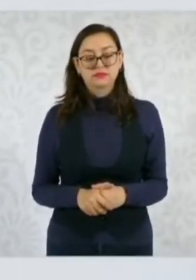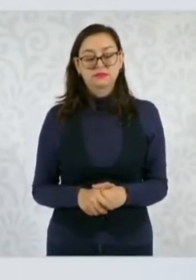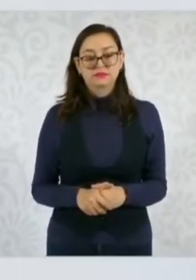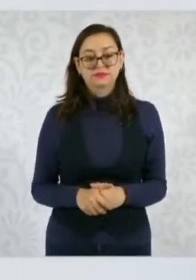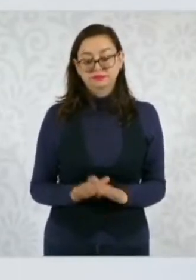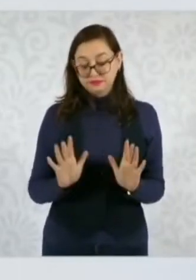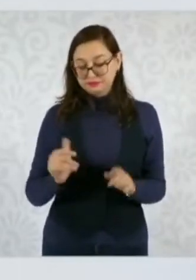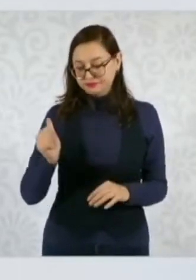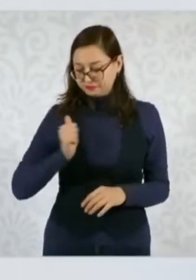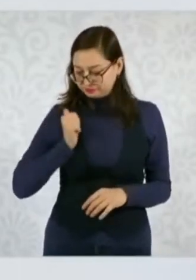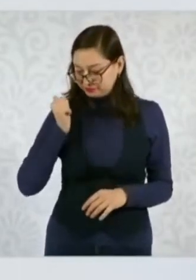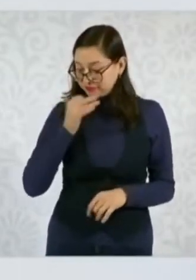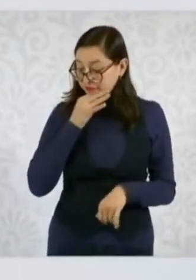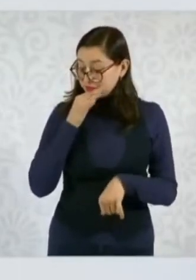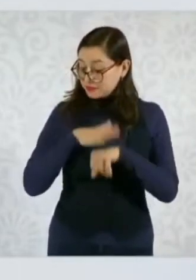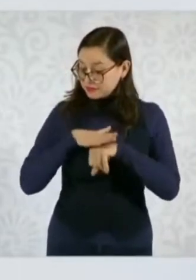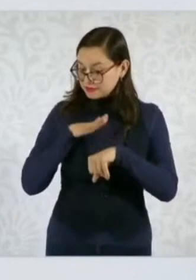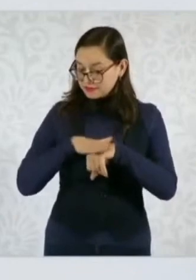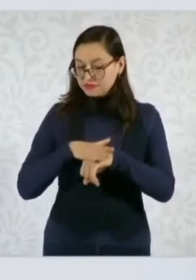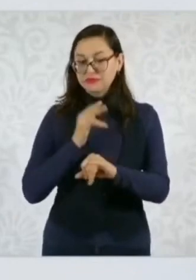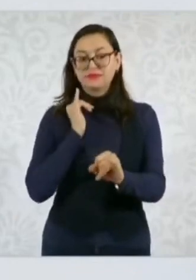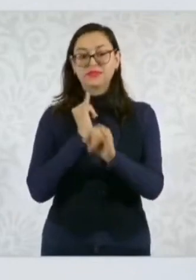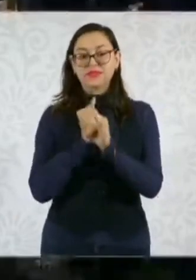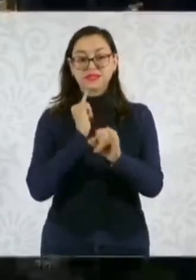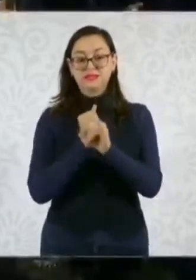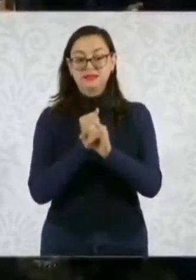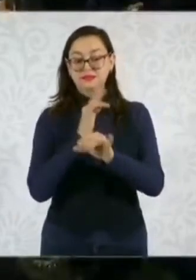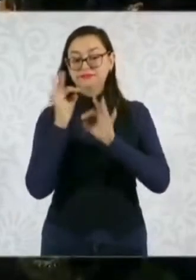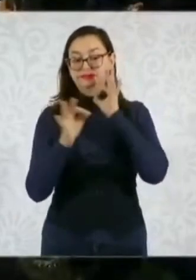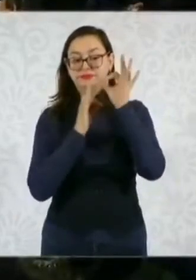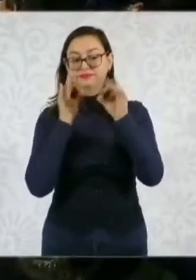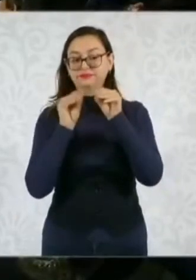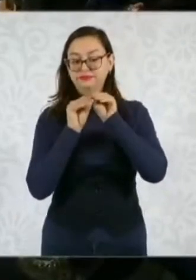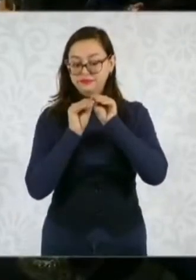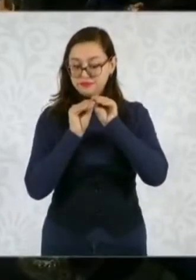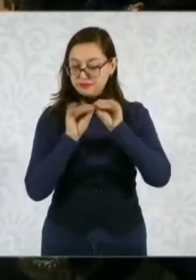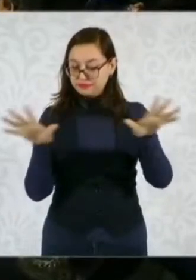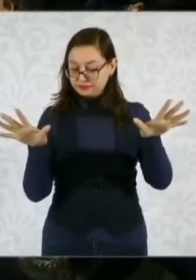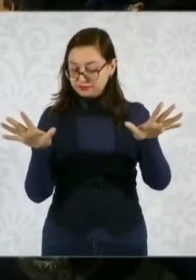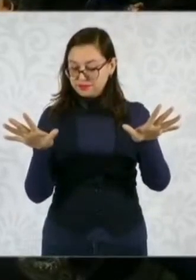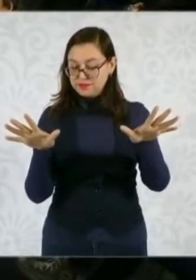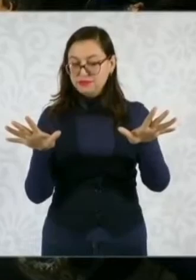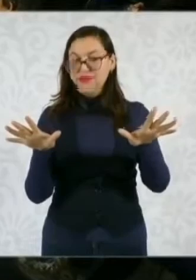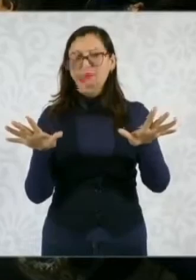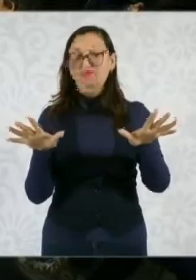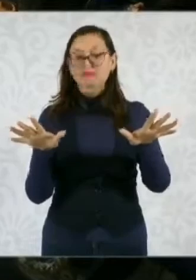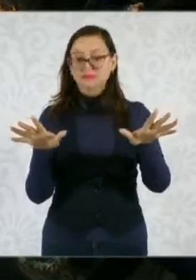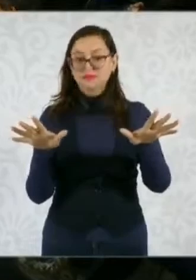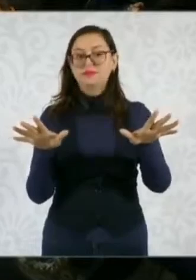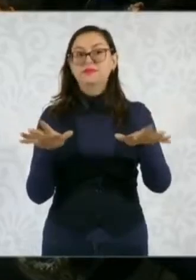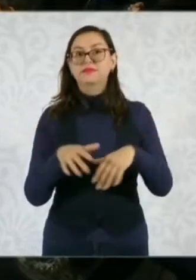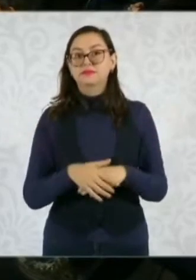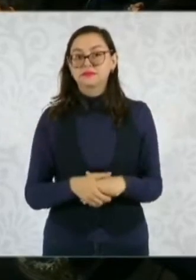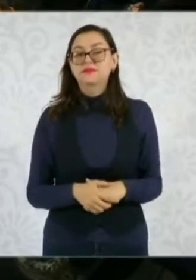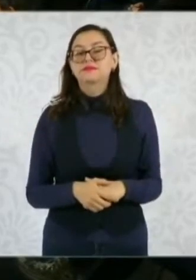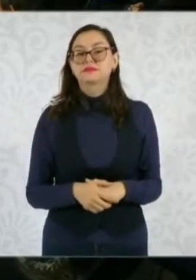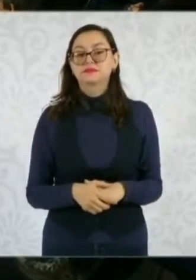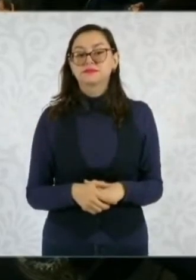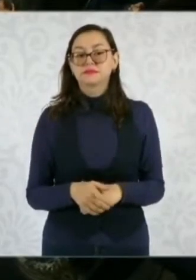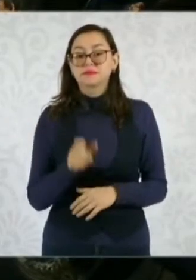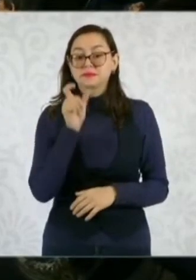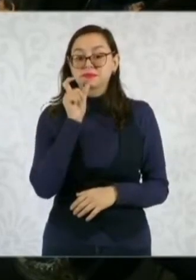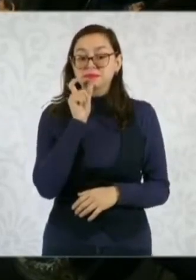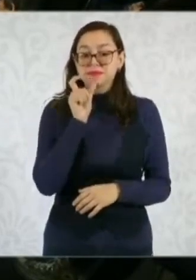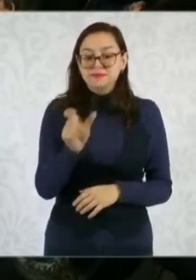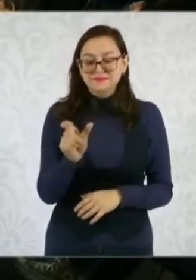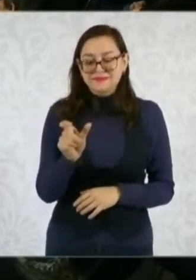palabra que se usa